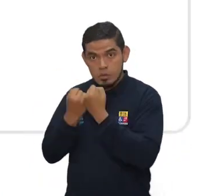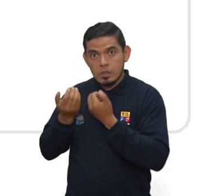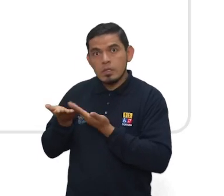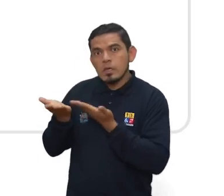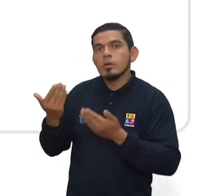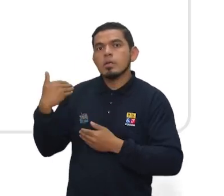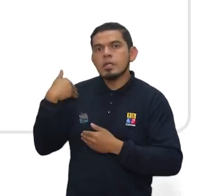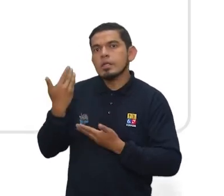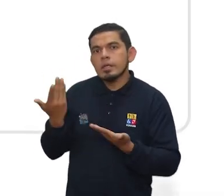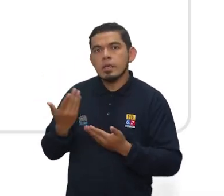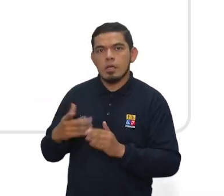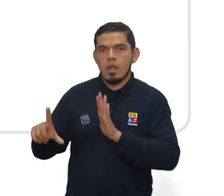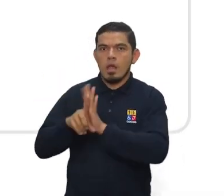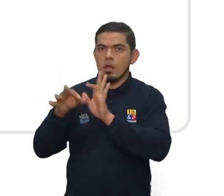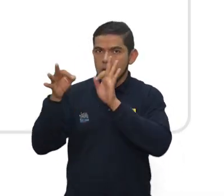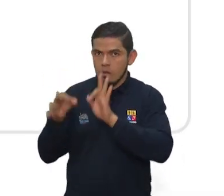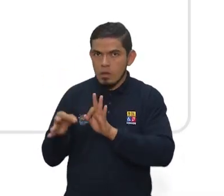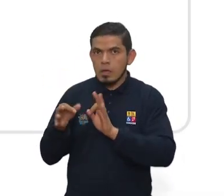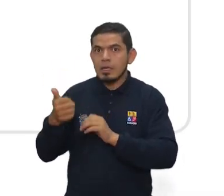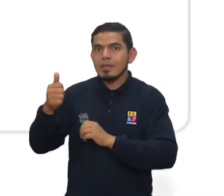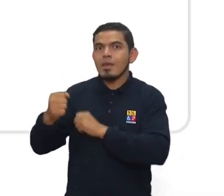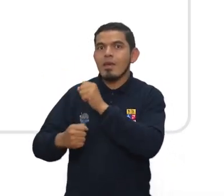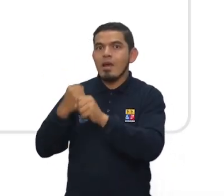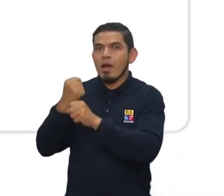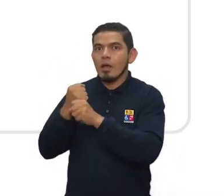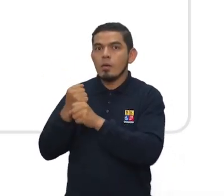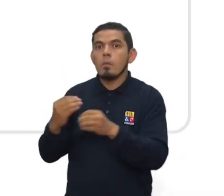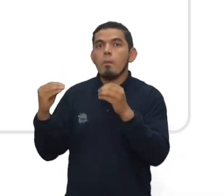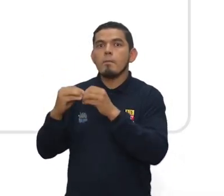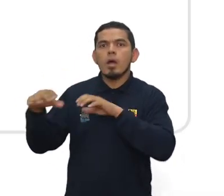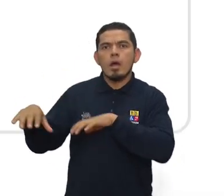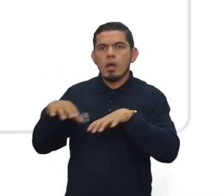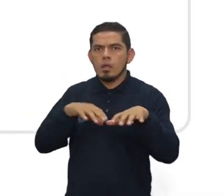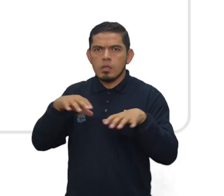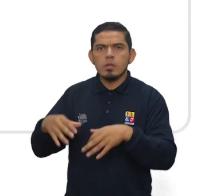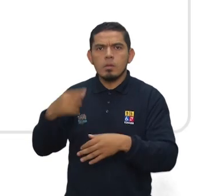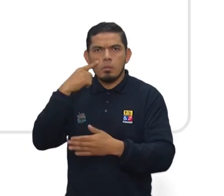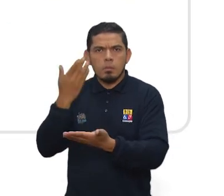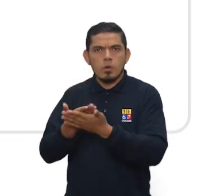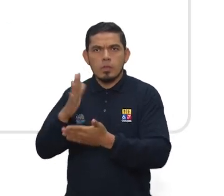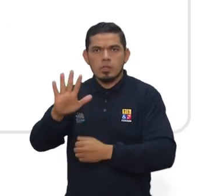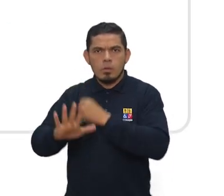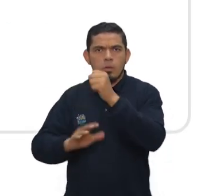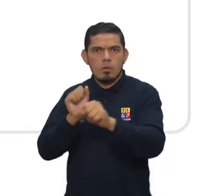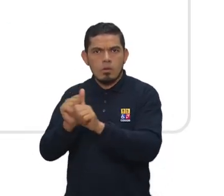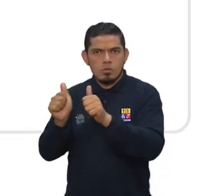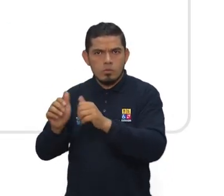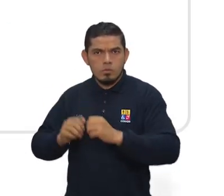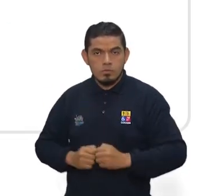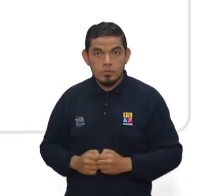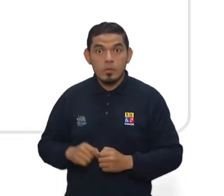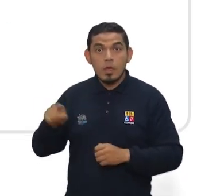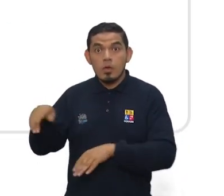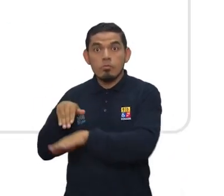las organizaciones sociales mismas que deberán acreditar vida jurídica de al menos 10 años de actividad comprobado durante los